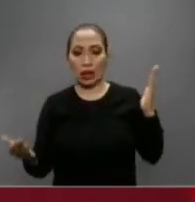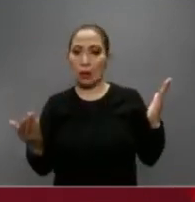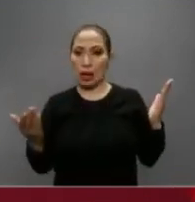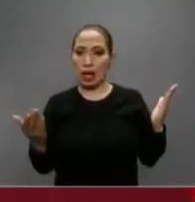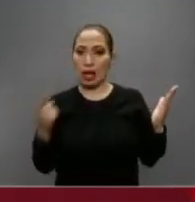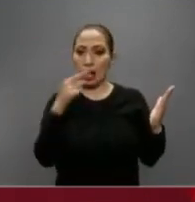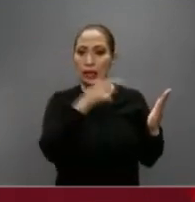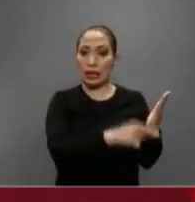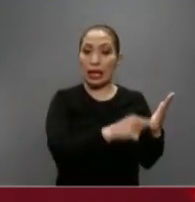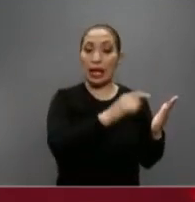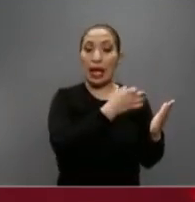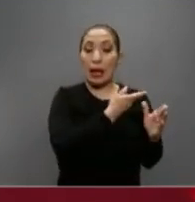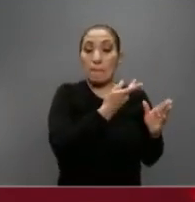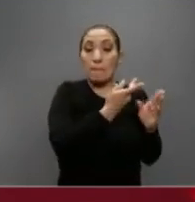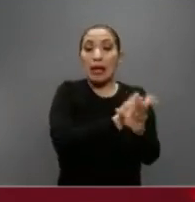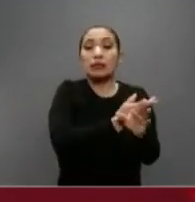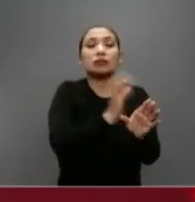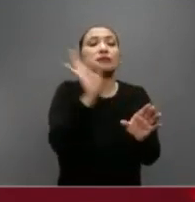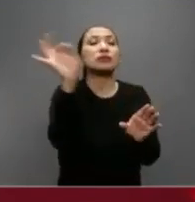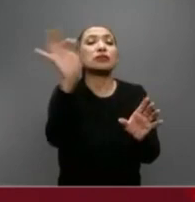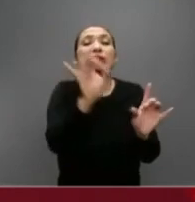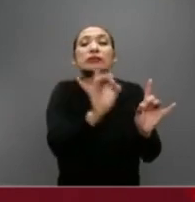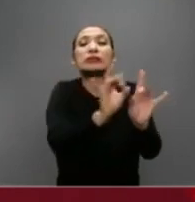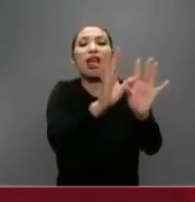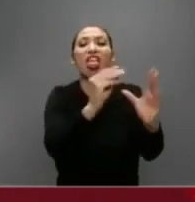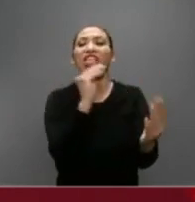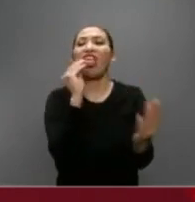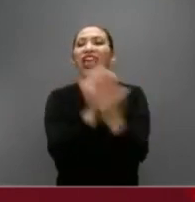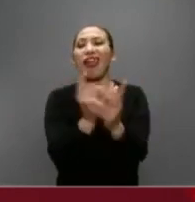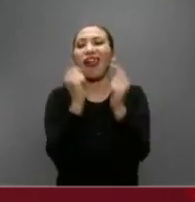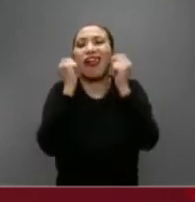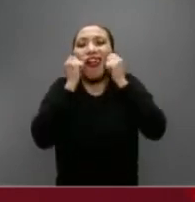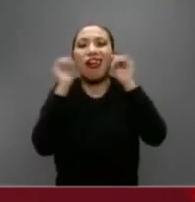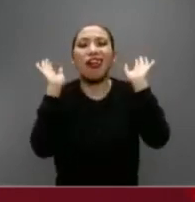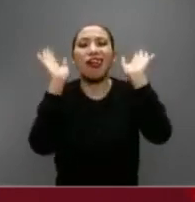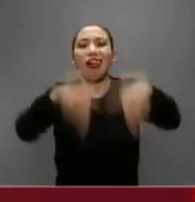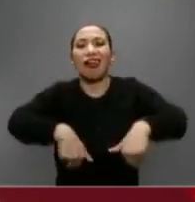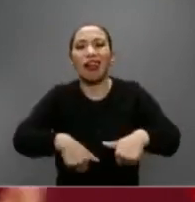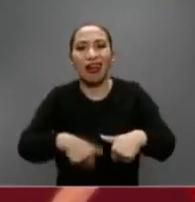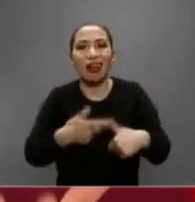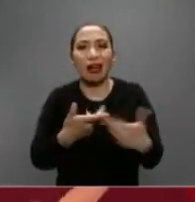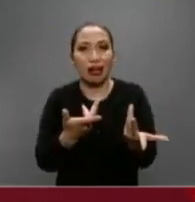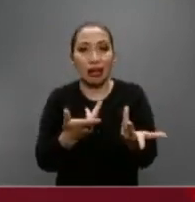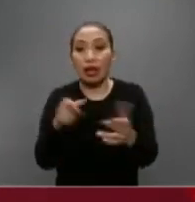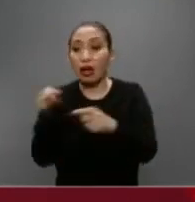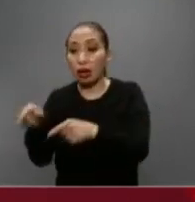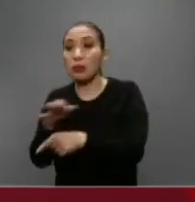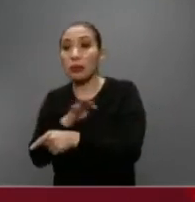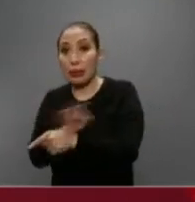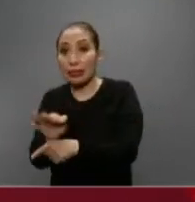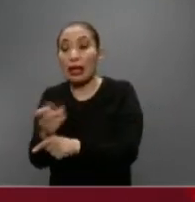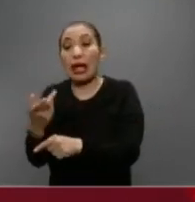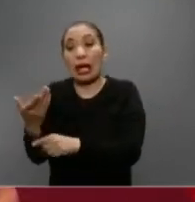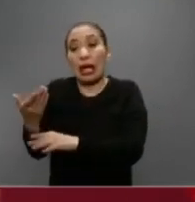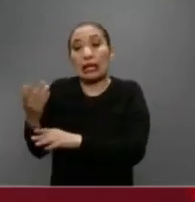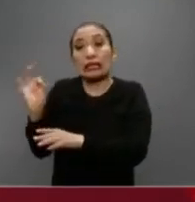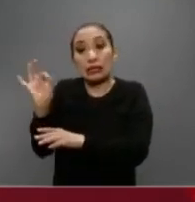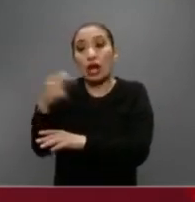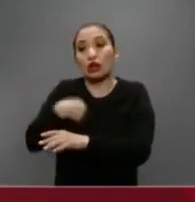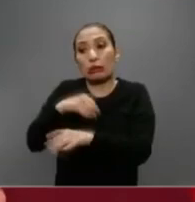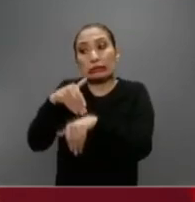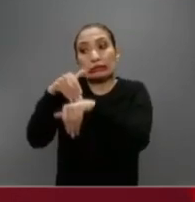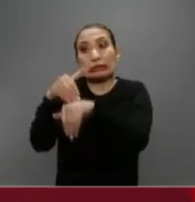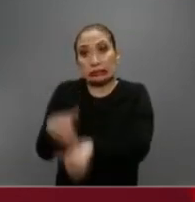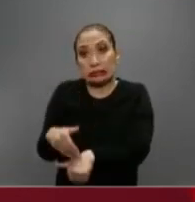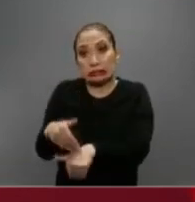comparación de lo que ocurriría si no hacemos nada, de lo que podría ocurrir si